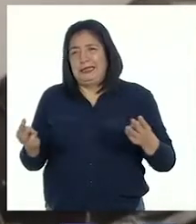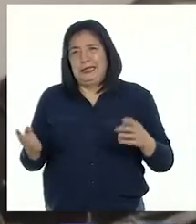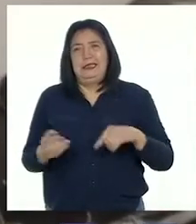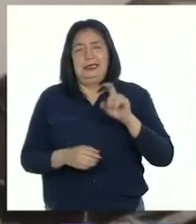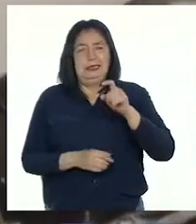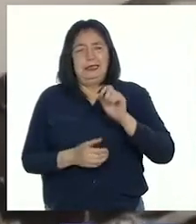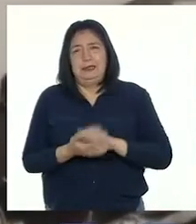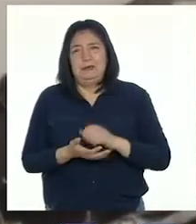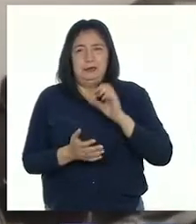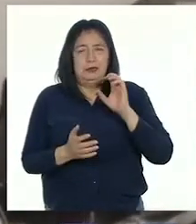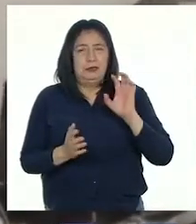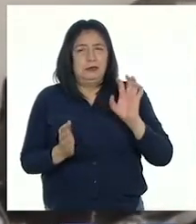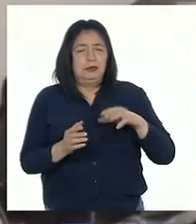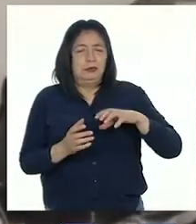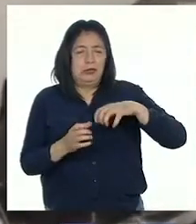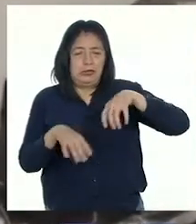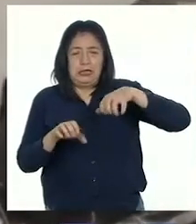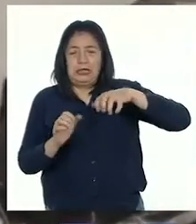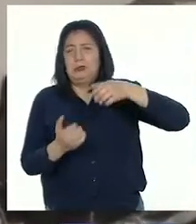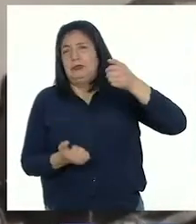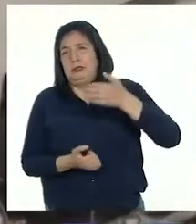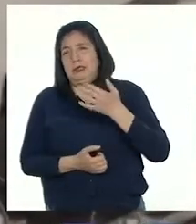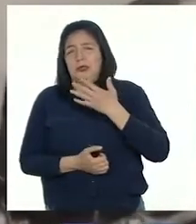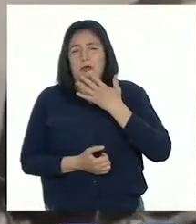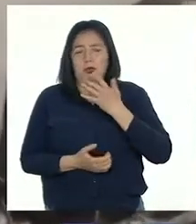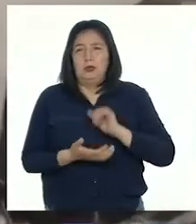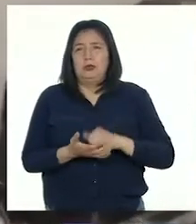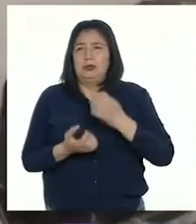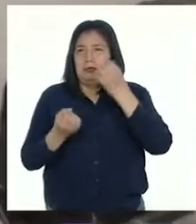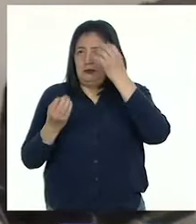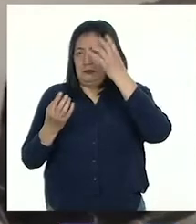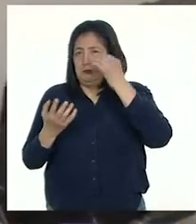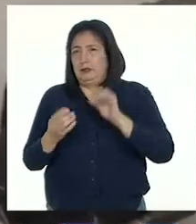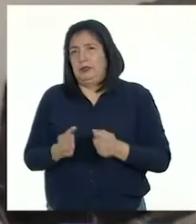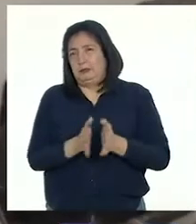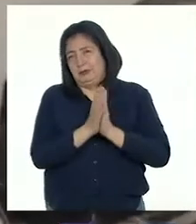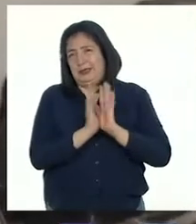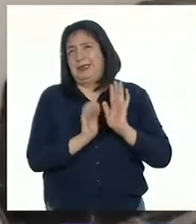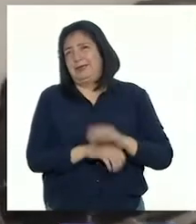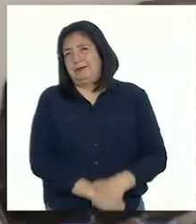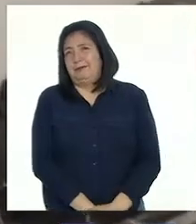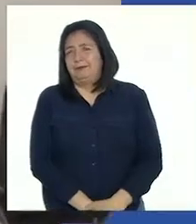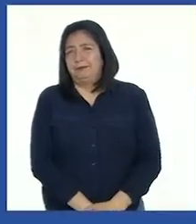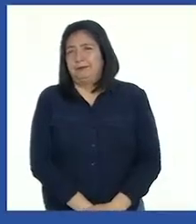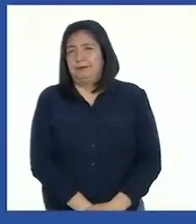necesitaba, como las cartulinas de colores y la información que me pedían.